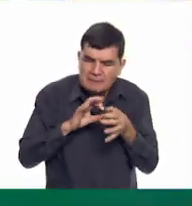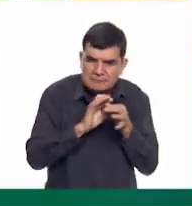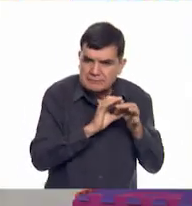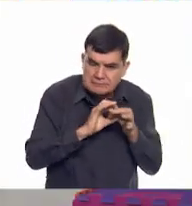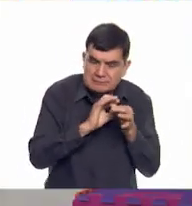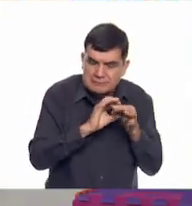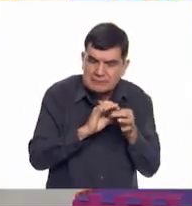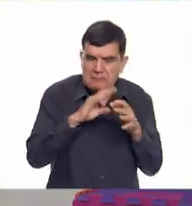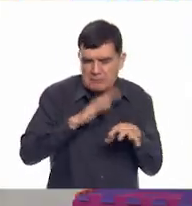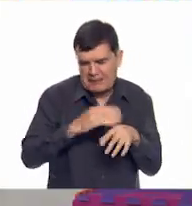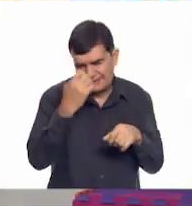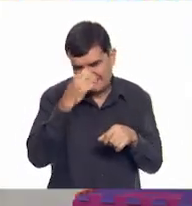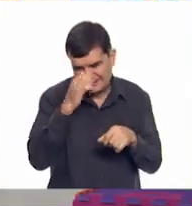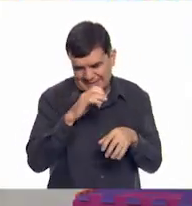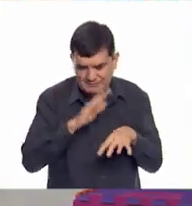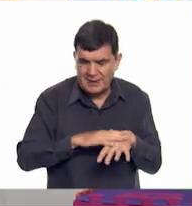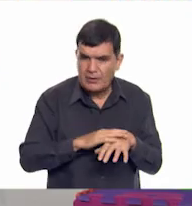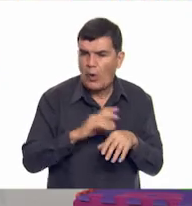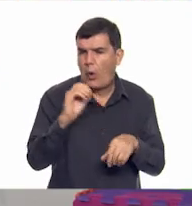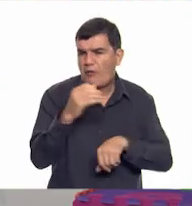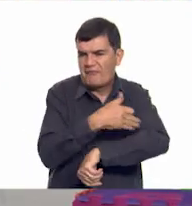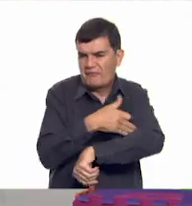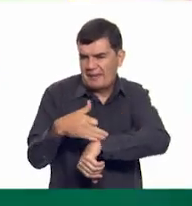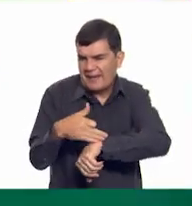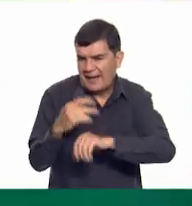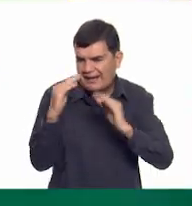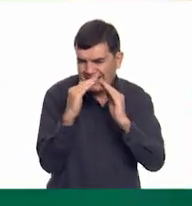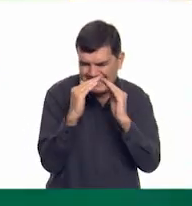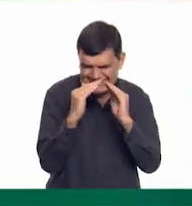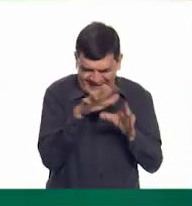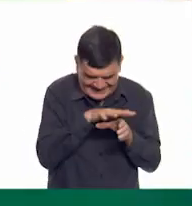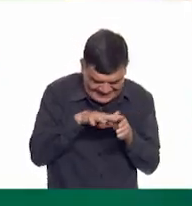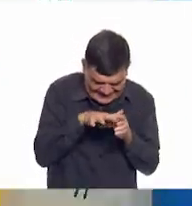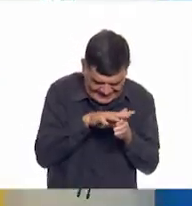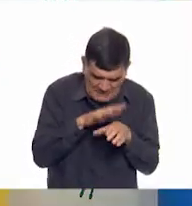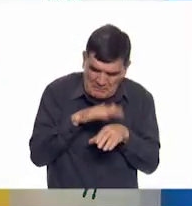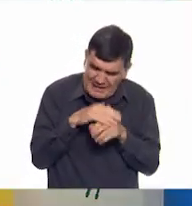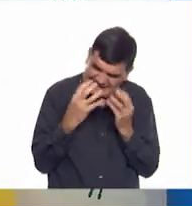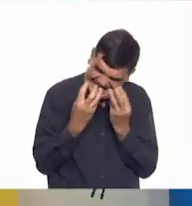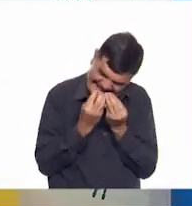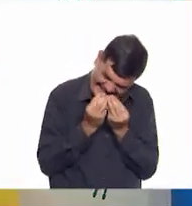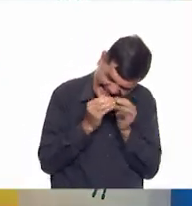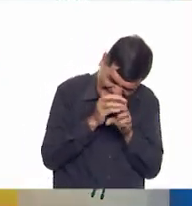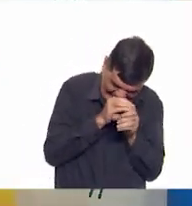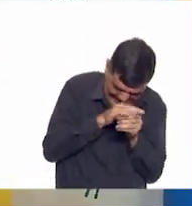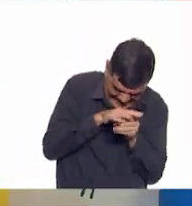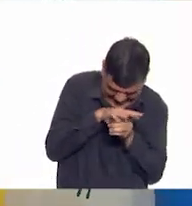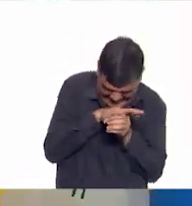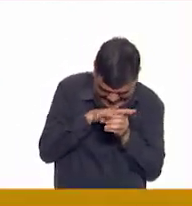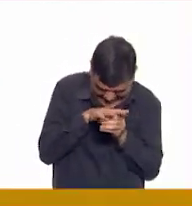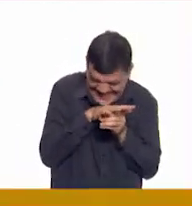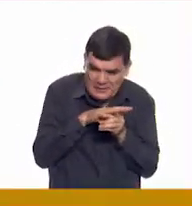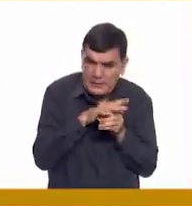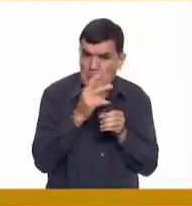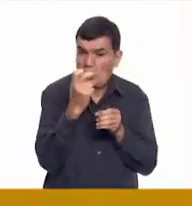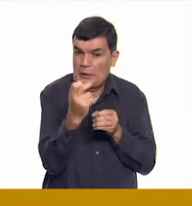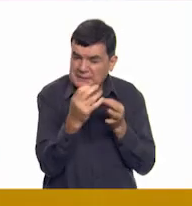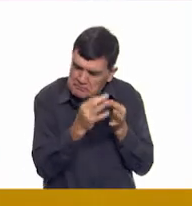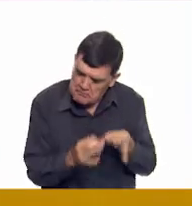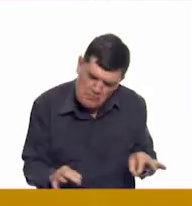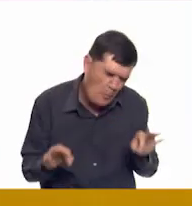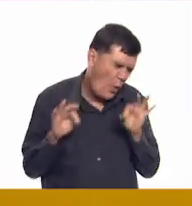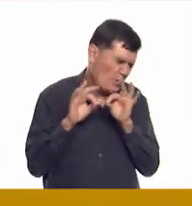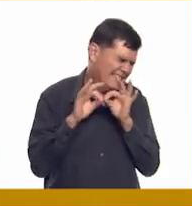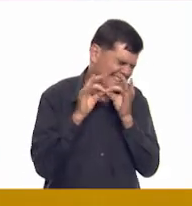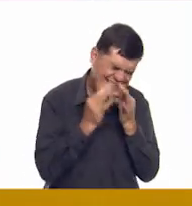misma casa, hacemos lazos más cercanos y más apretaditos. Y por eso es tan importante,